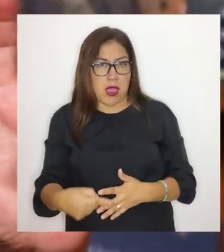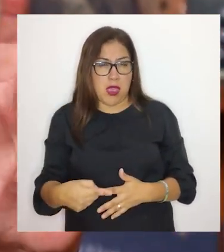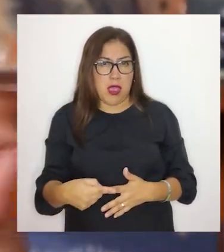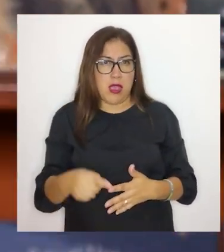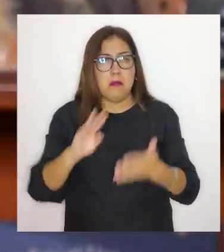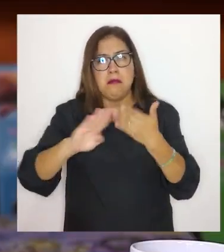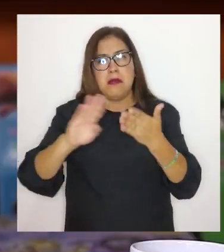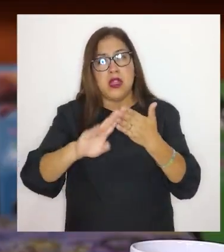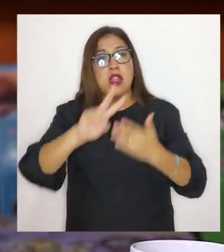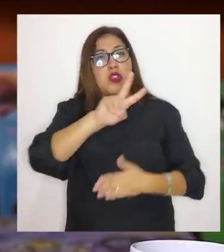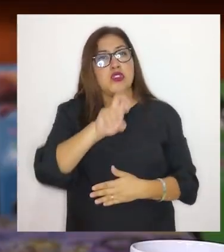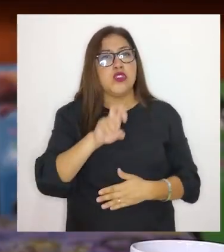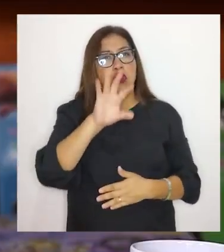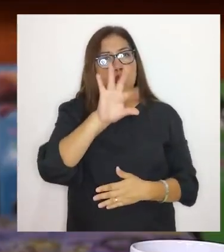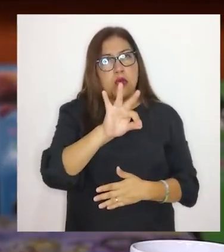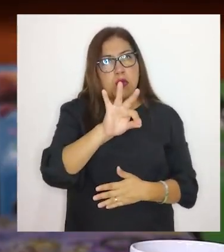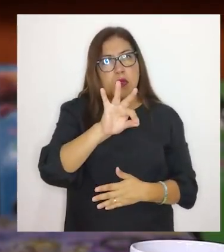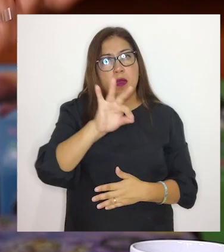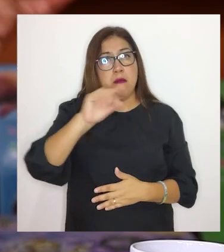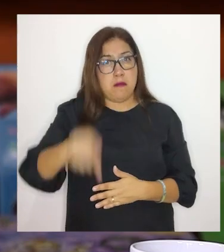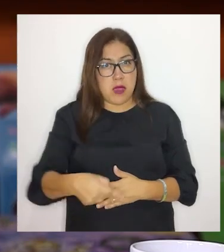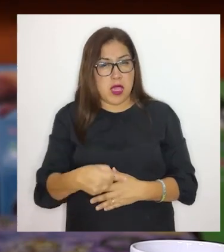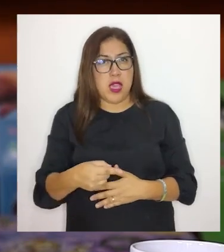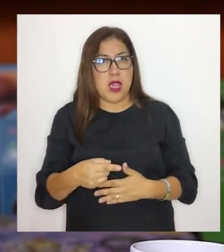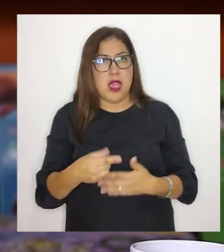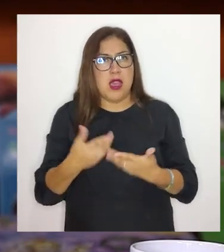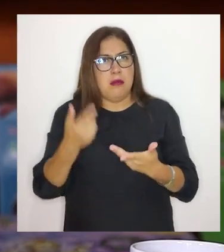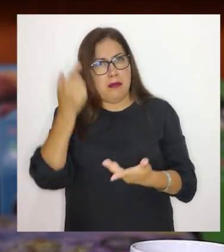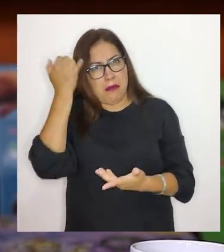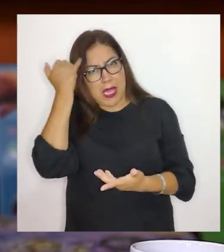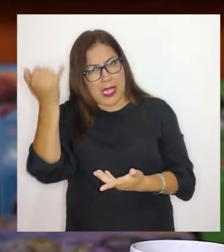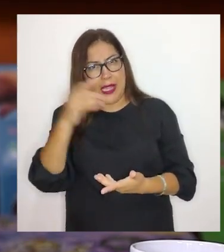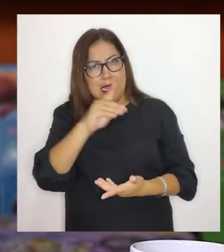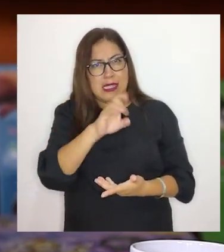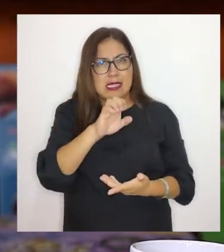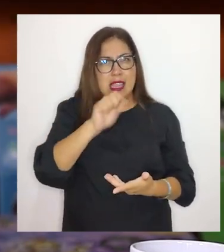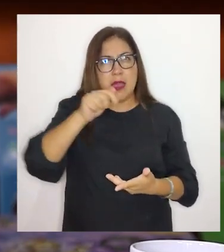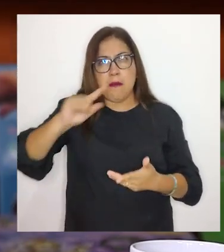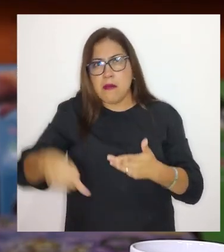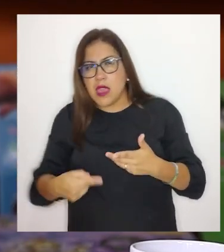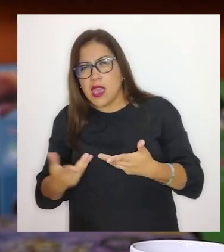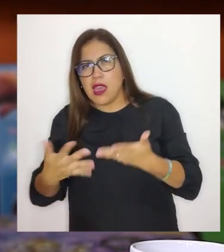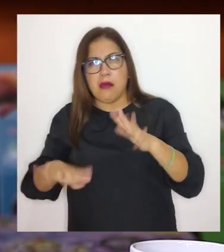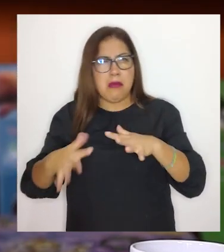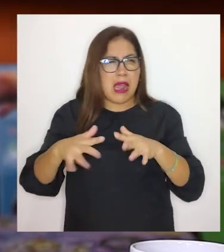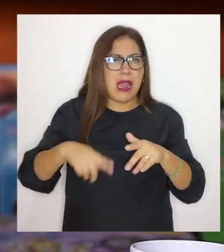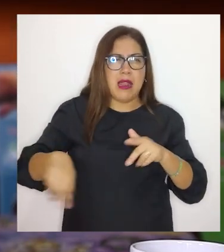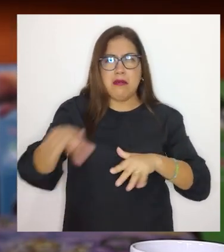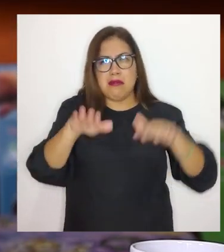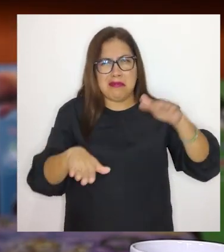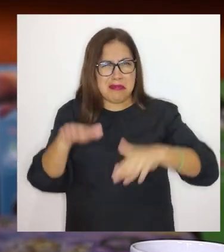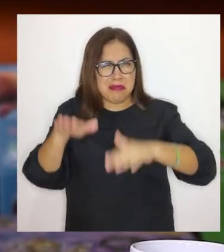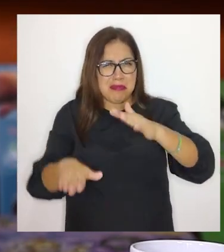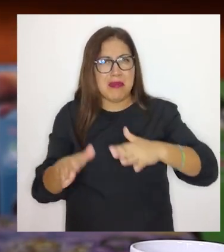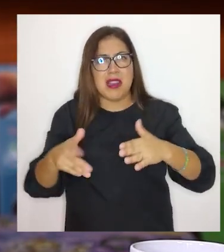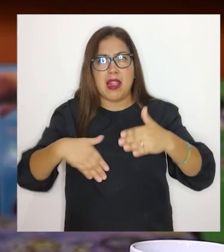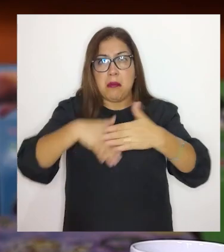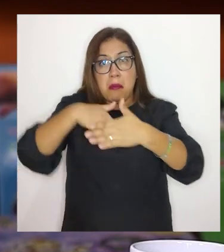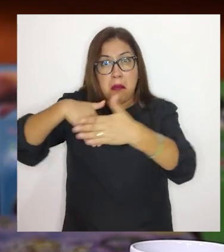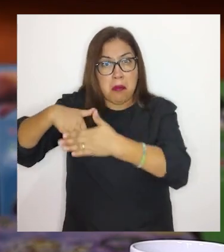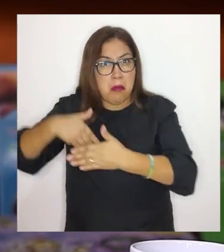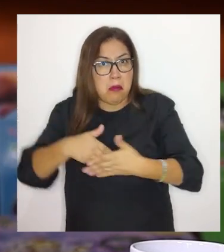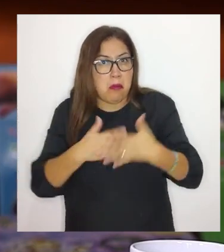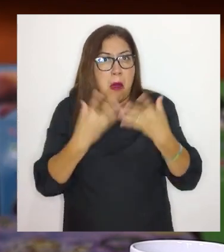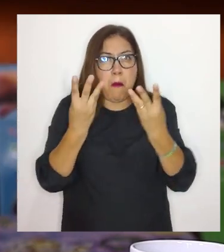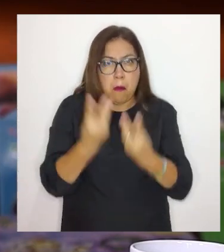ya no es, perdón, 229 mil. Entonces, estamos hablando de 110 mil más o menos personas, que habría una brecha